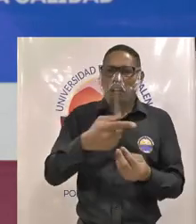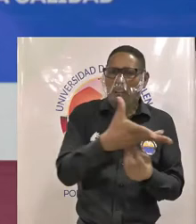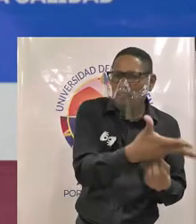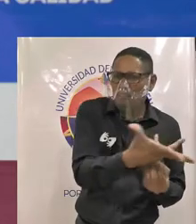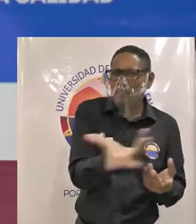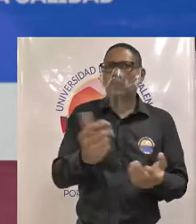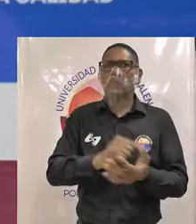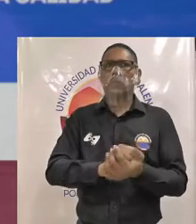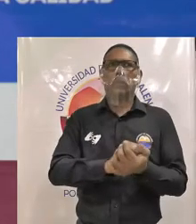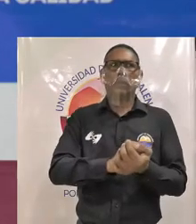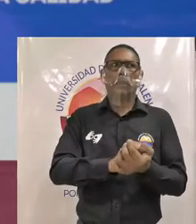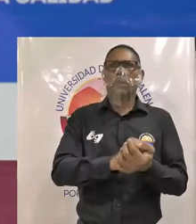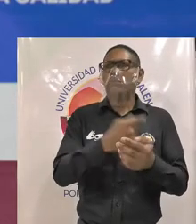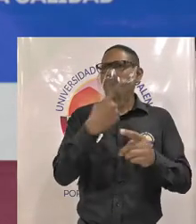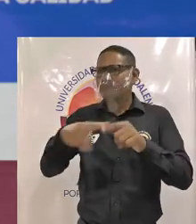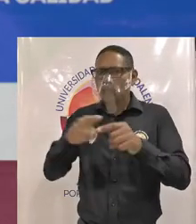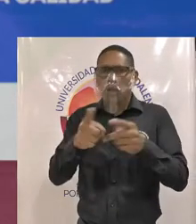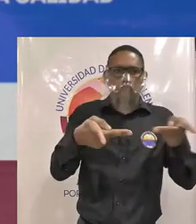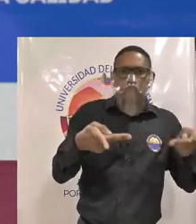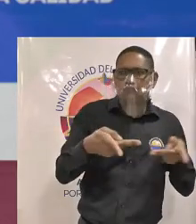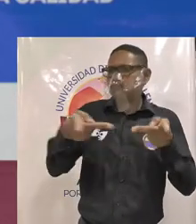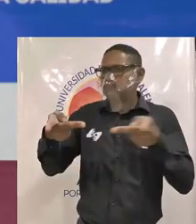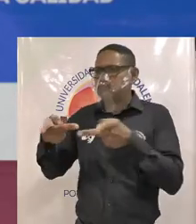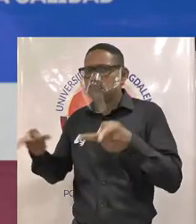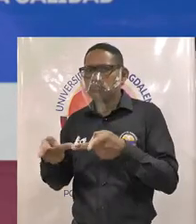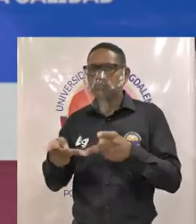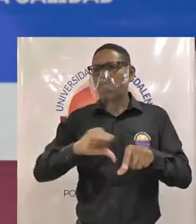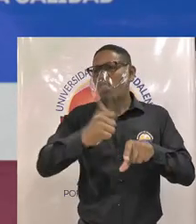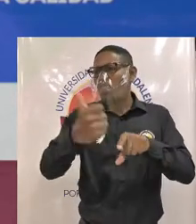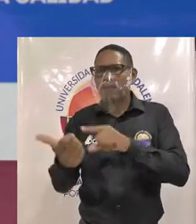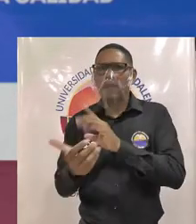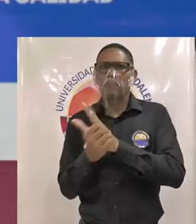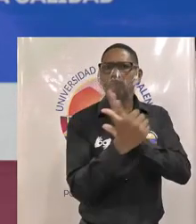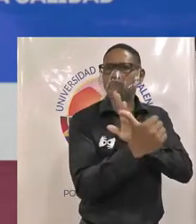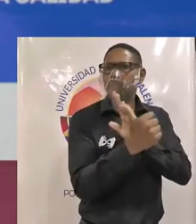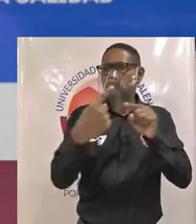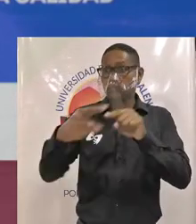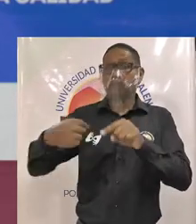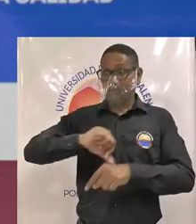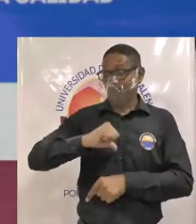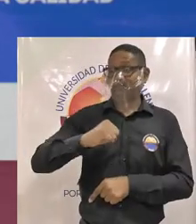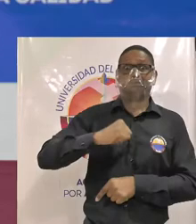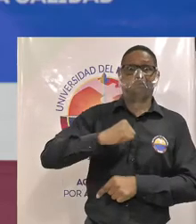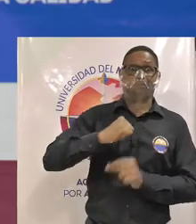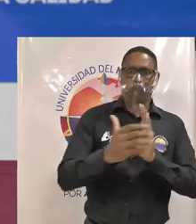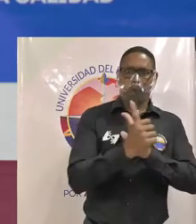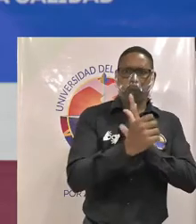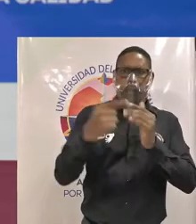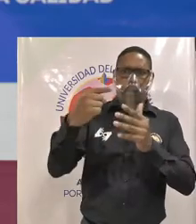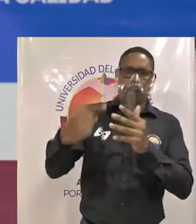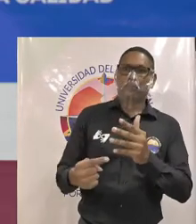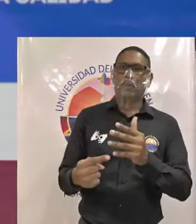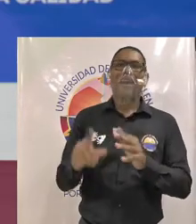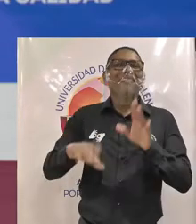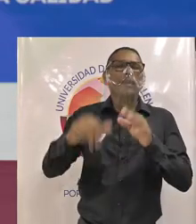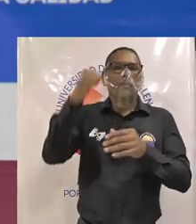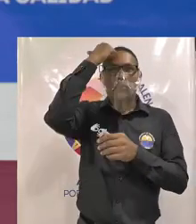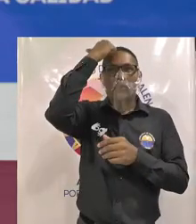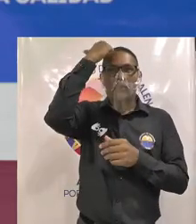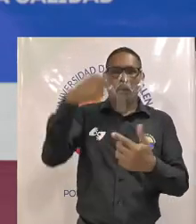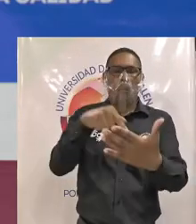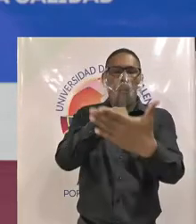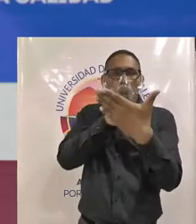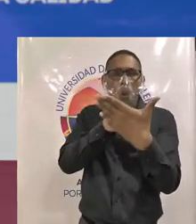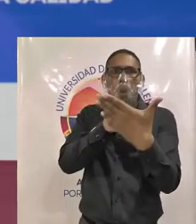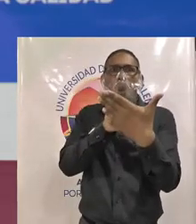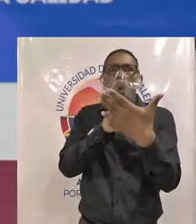eventos que impliquen otras habilidades que estoy segura que tenemos porque cuando a veces sale un profesor y nos muestra todo lo